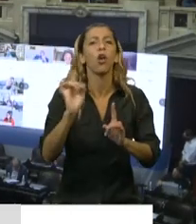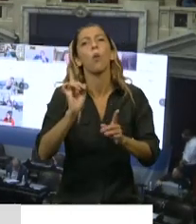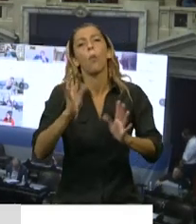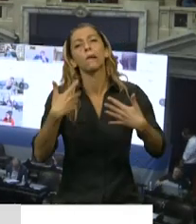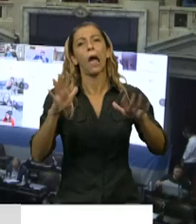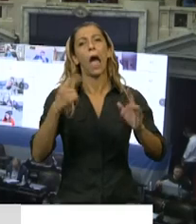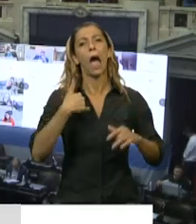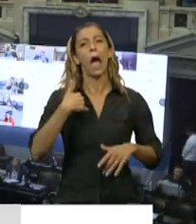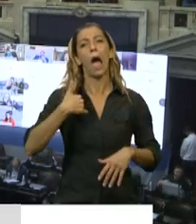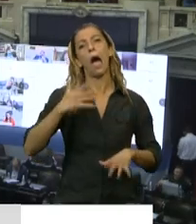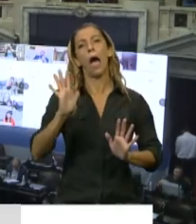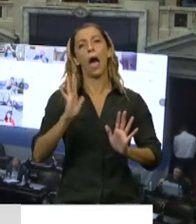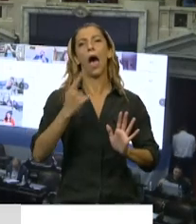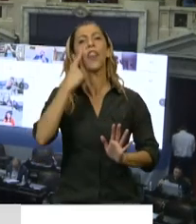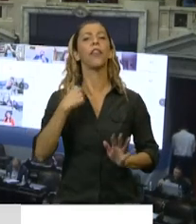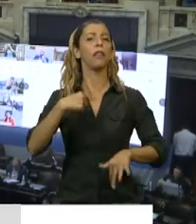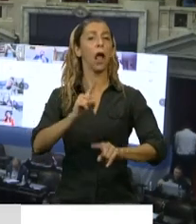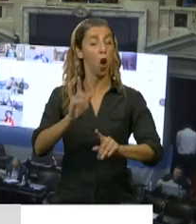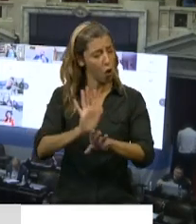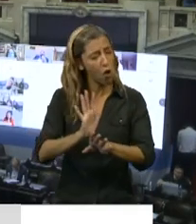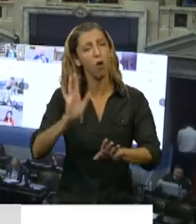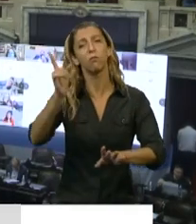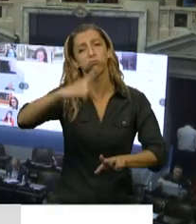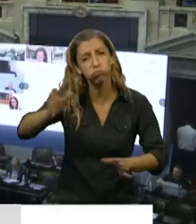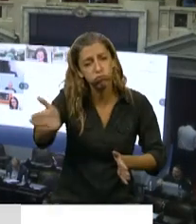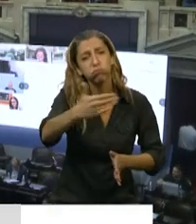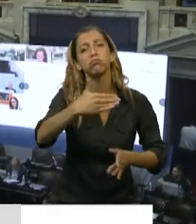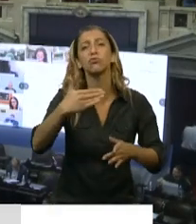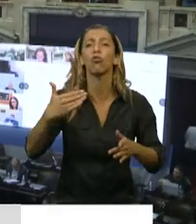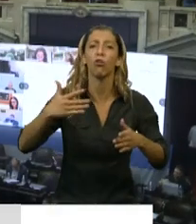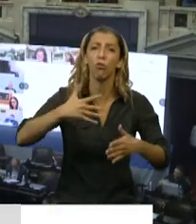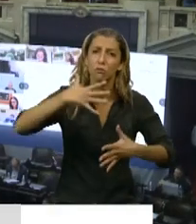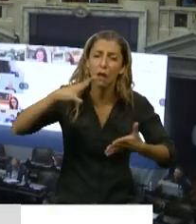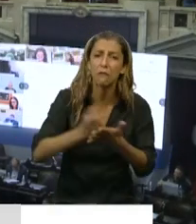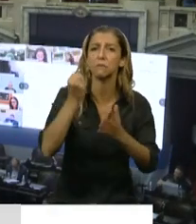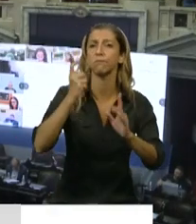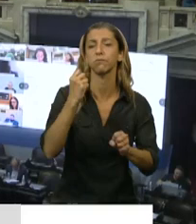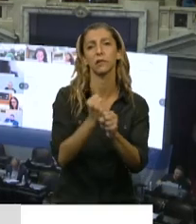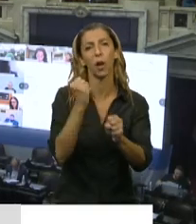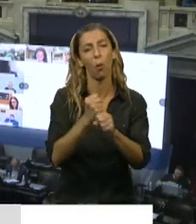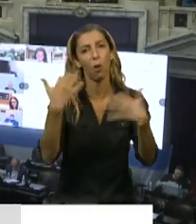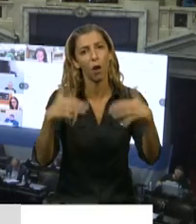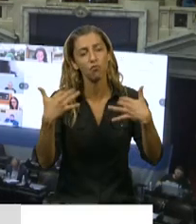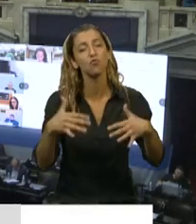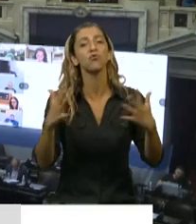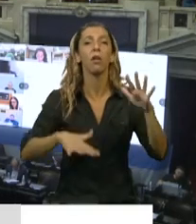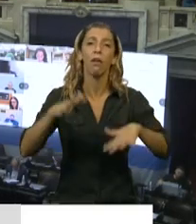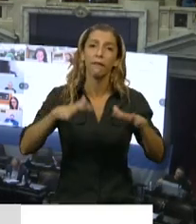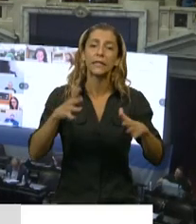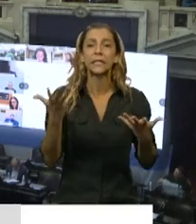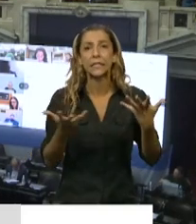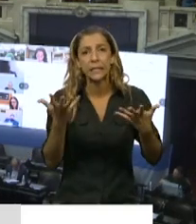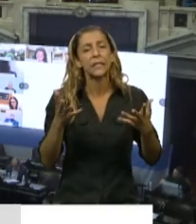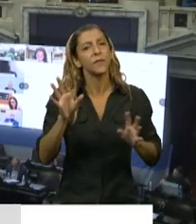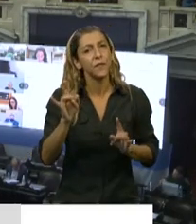y paradójicamente eso le puede generar a algunos una situación de perjuicio porque la